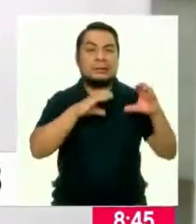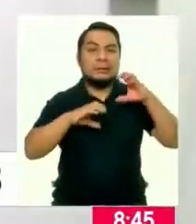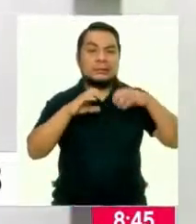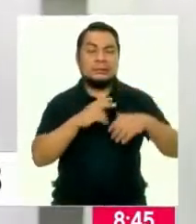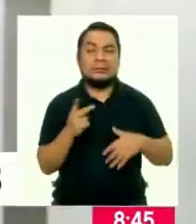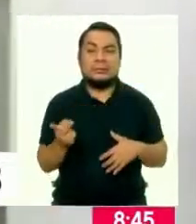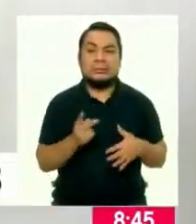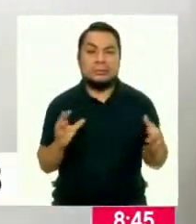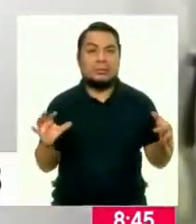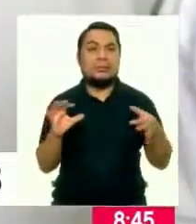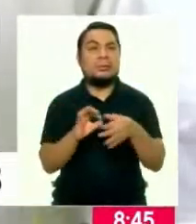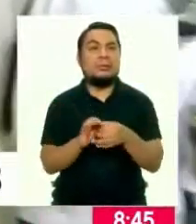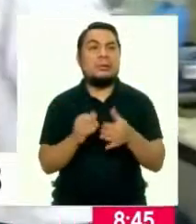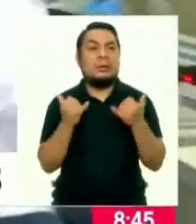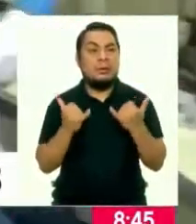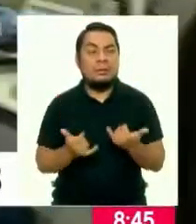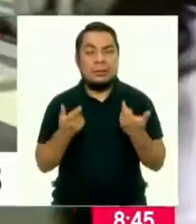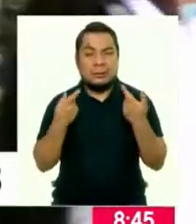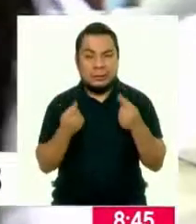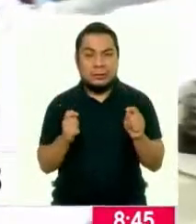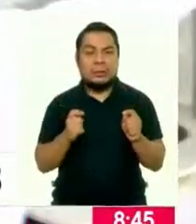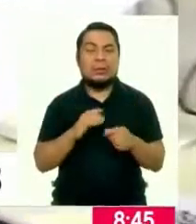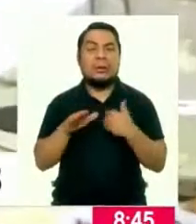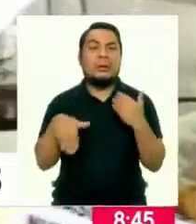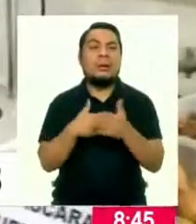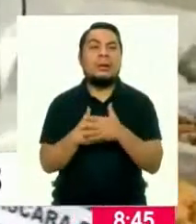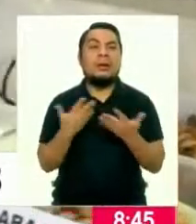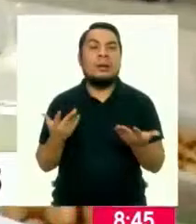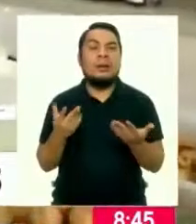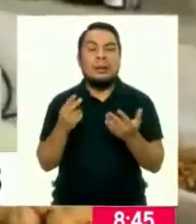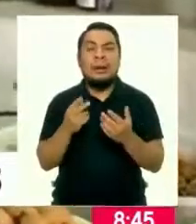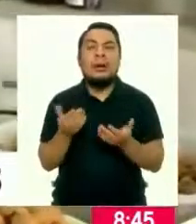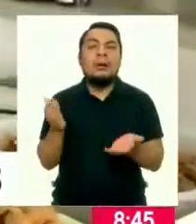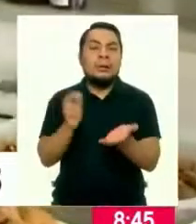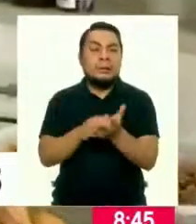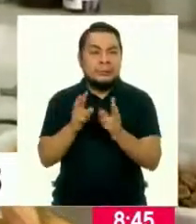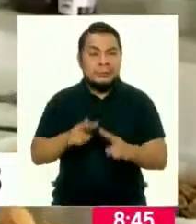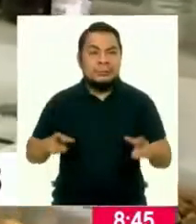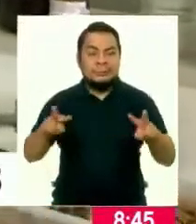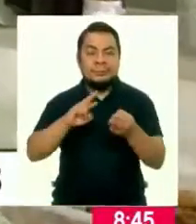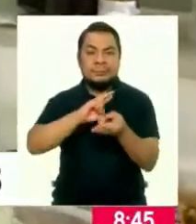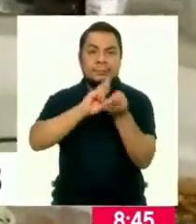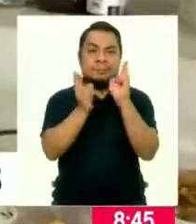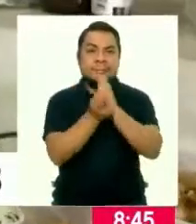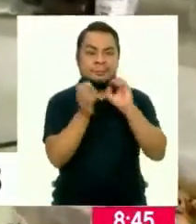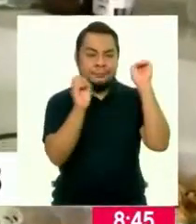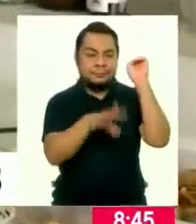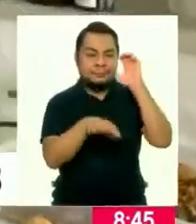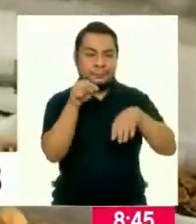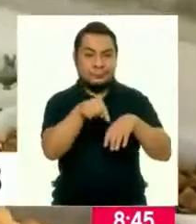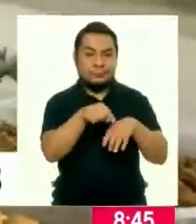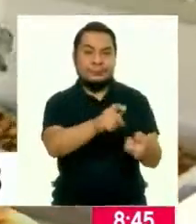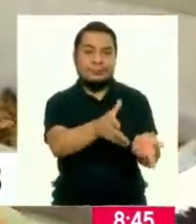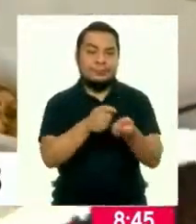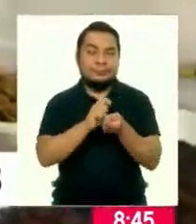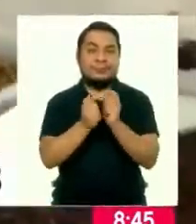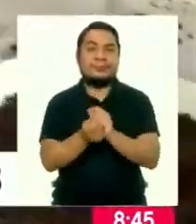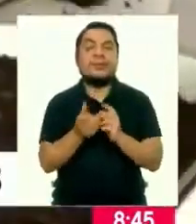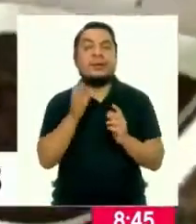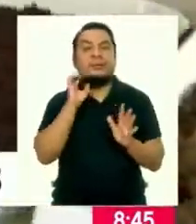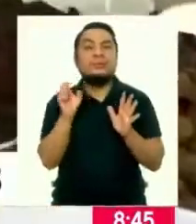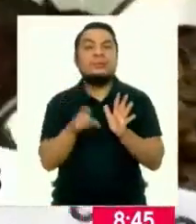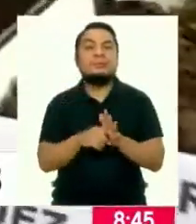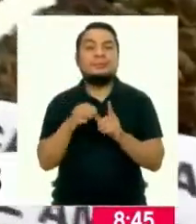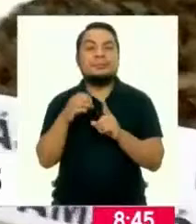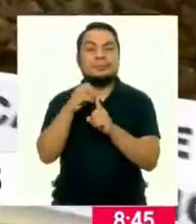Bueno, en esta ocasión estamos tratando de revalorizar los residuos agroindustriales como la cáscara de nuez